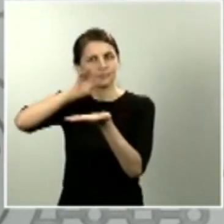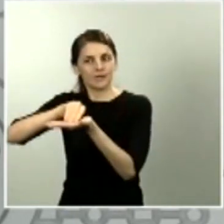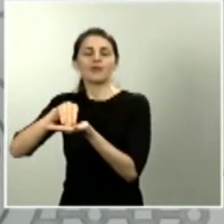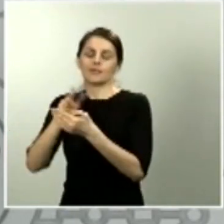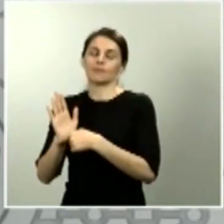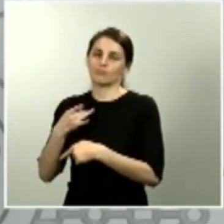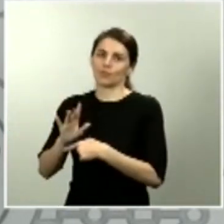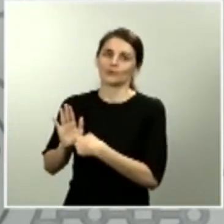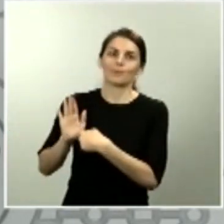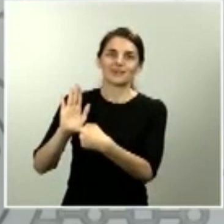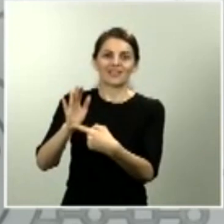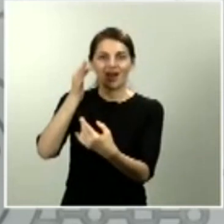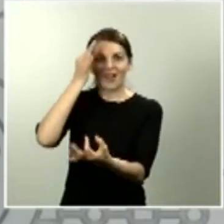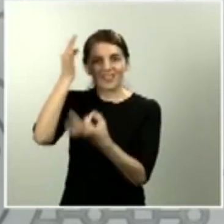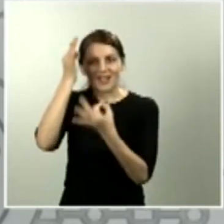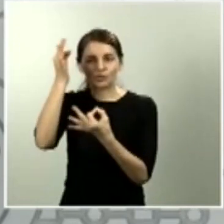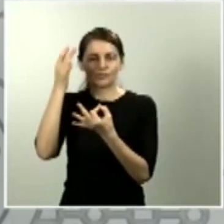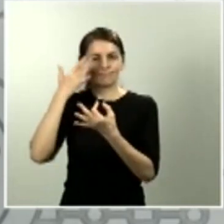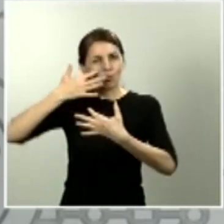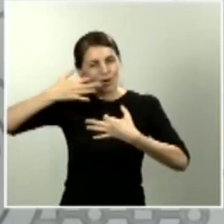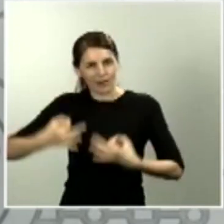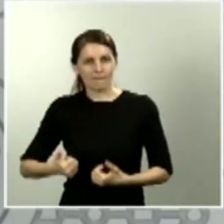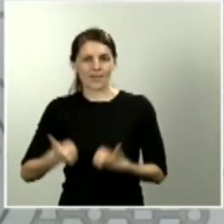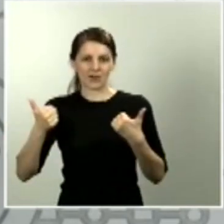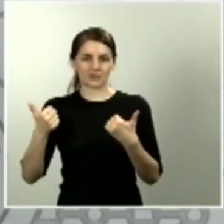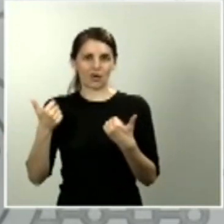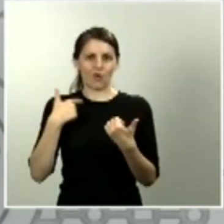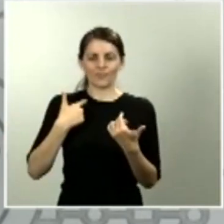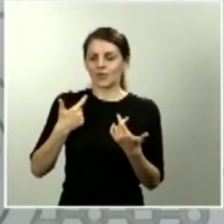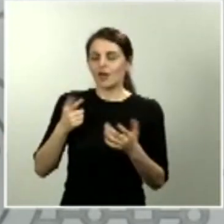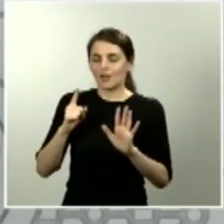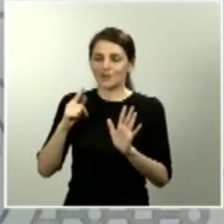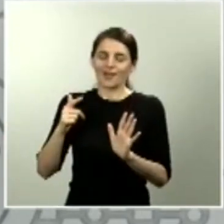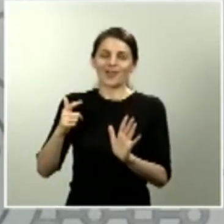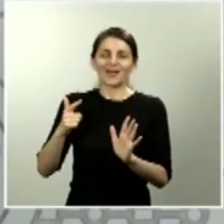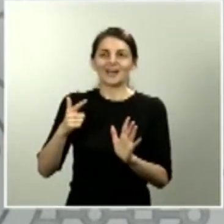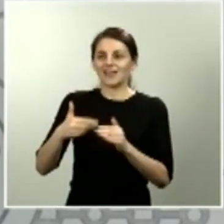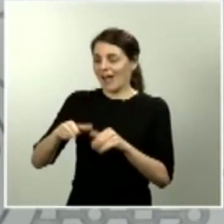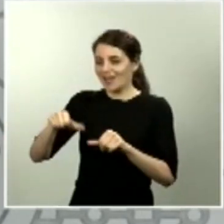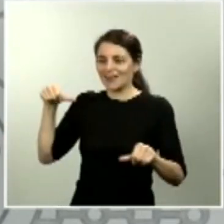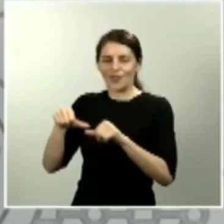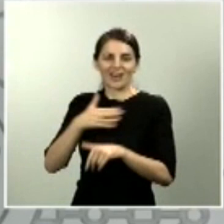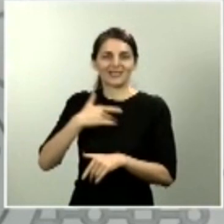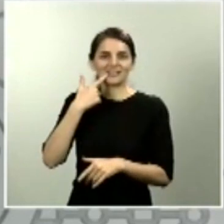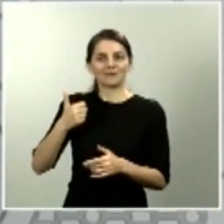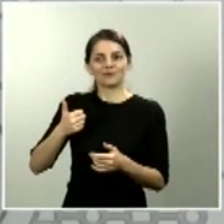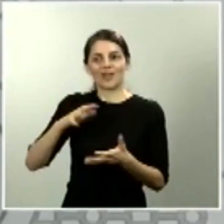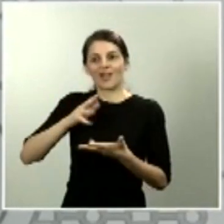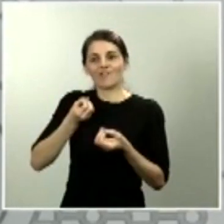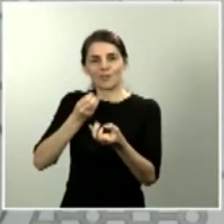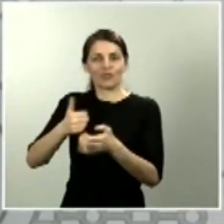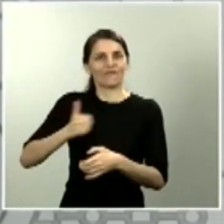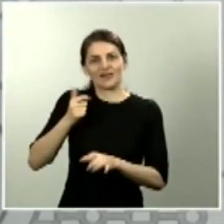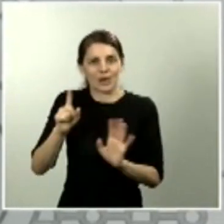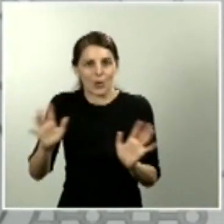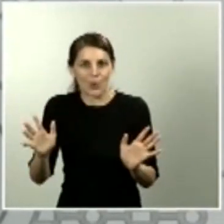haya artefactos, no información falsa, sino artefactos en la serie que nos impida interpretarla correctamente. Esto, como